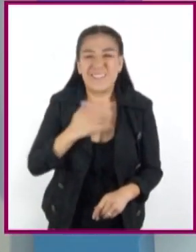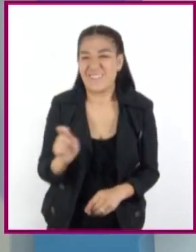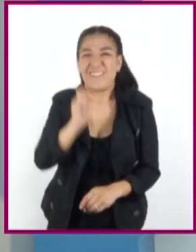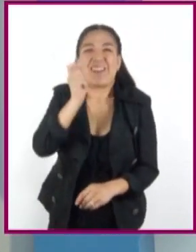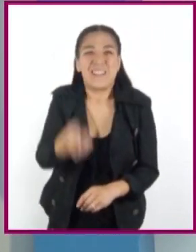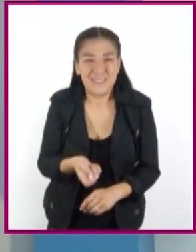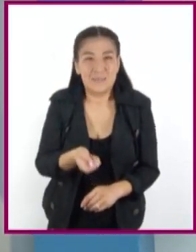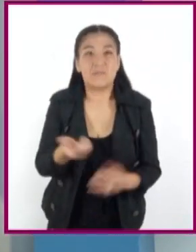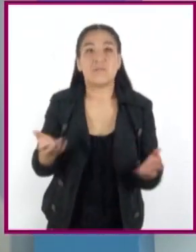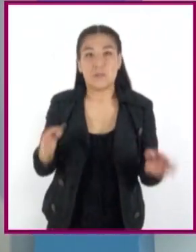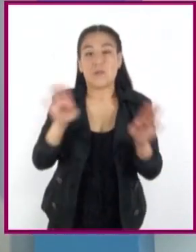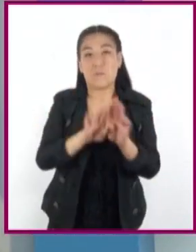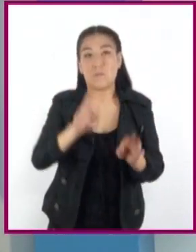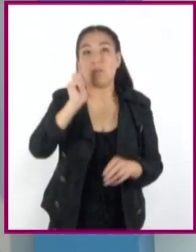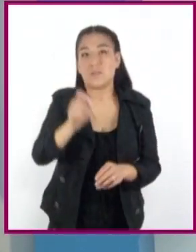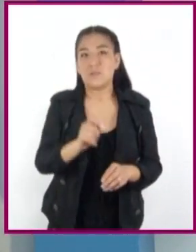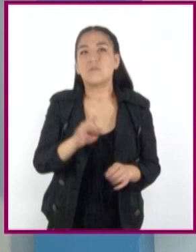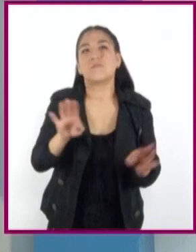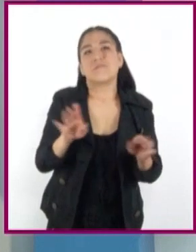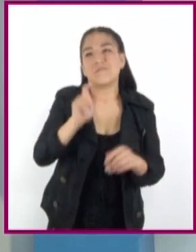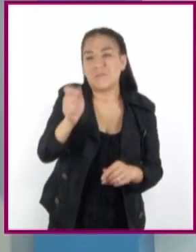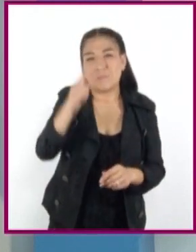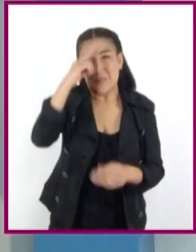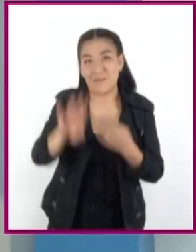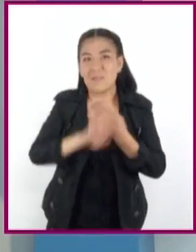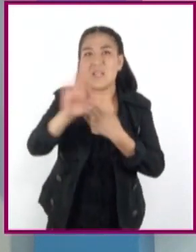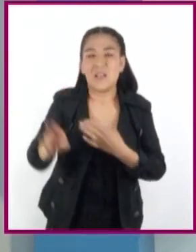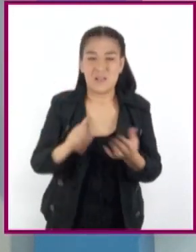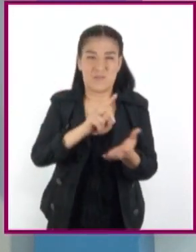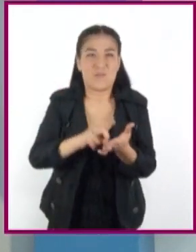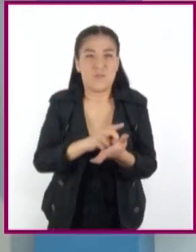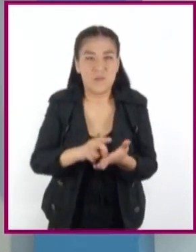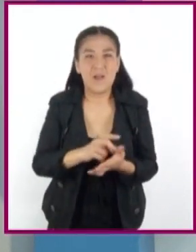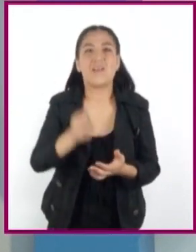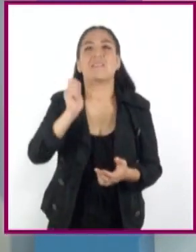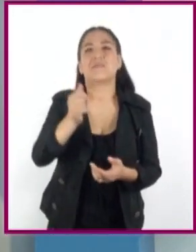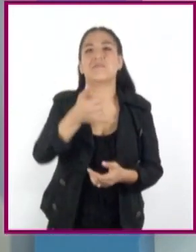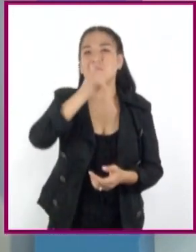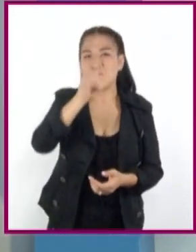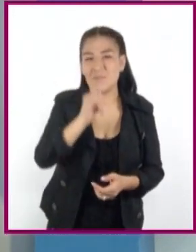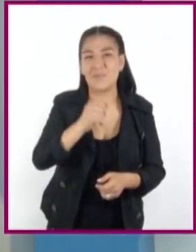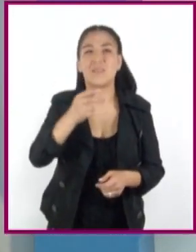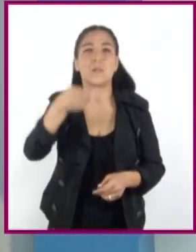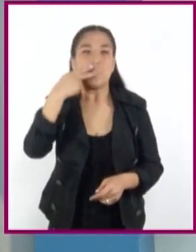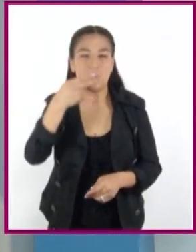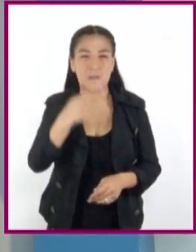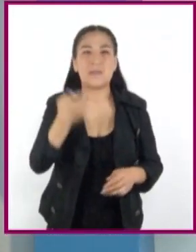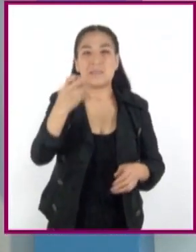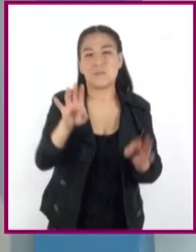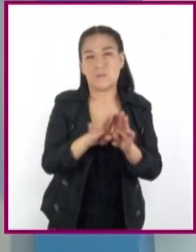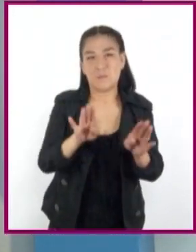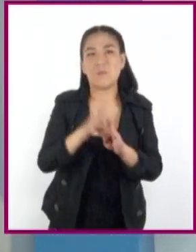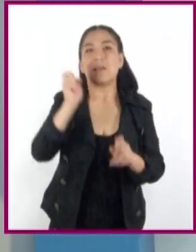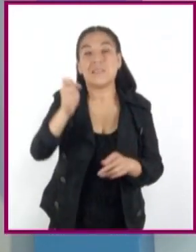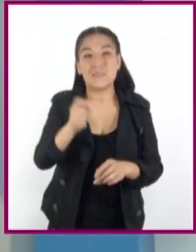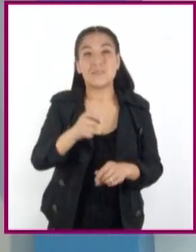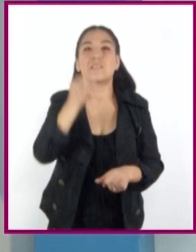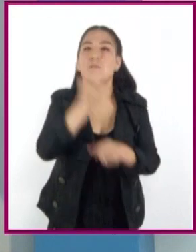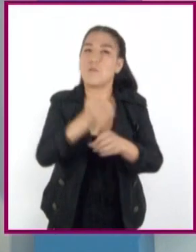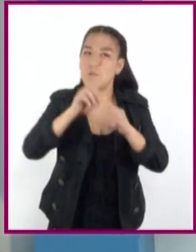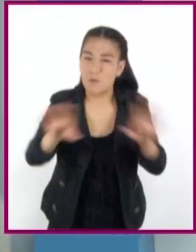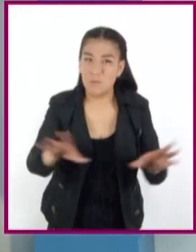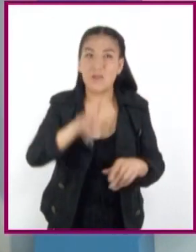obliguen a probar ya sea drogas, alcohol o tabaco, ya que para ello es recomendable que se informen de las consecuencias